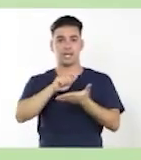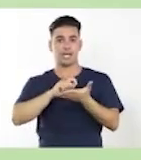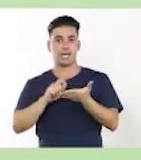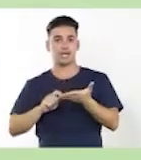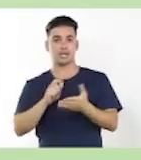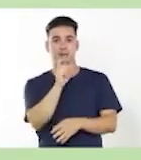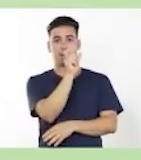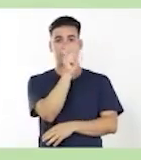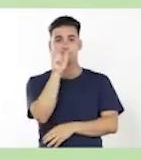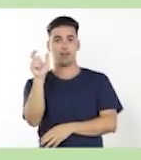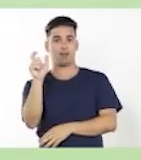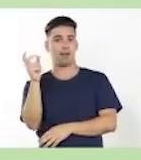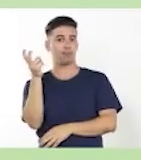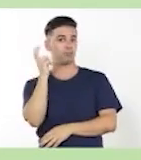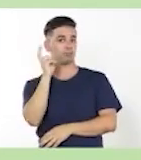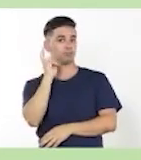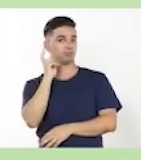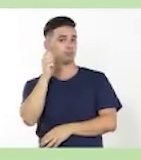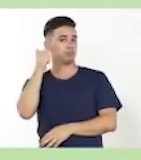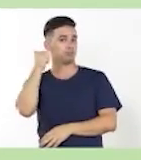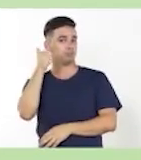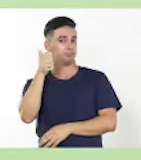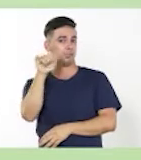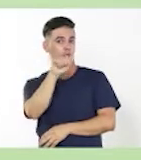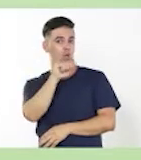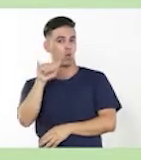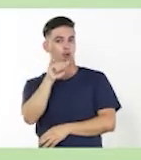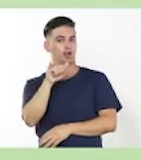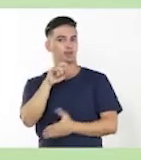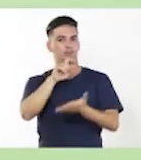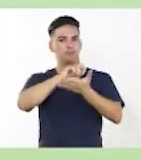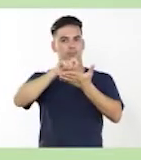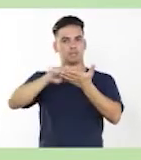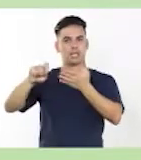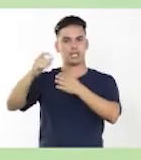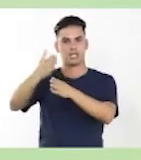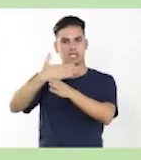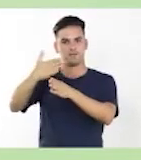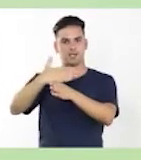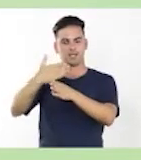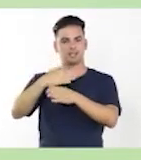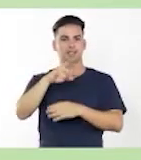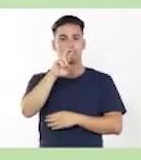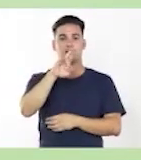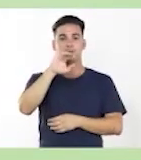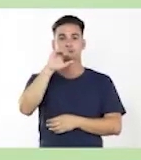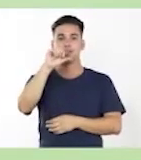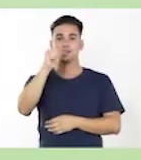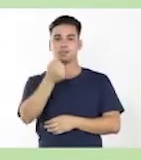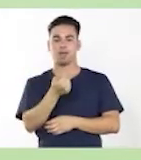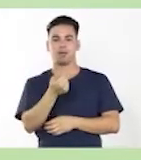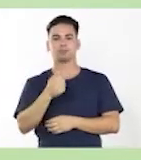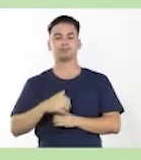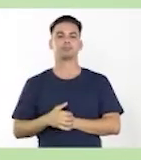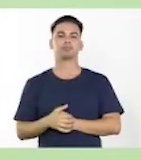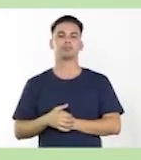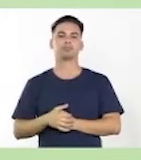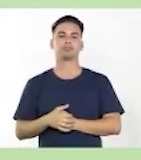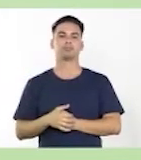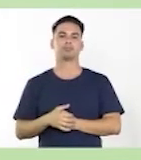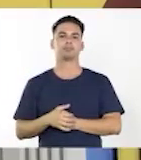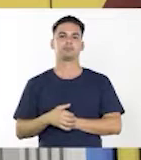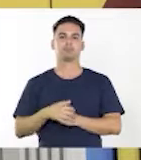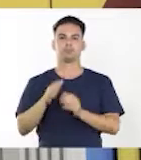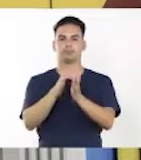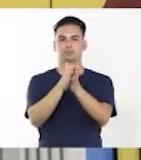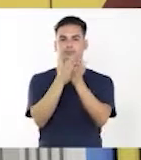3, escribe los homófonos de risa y bes, emplealo en oraciones.